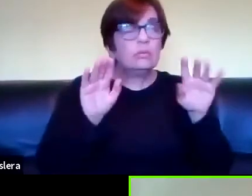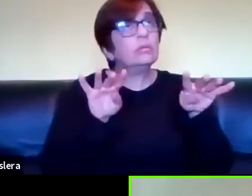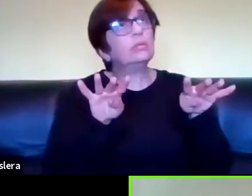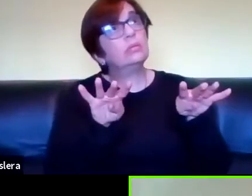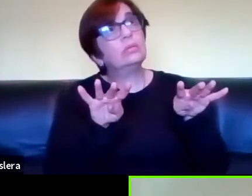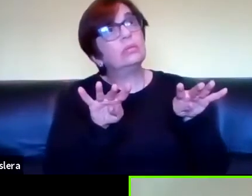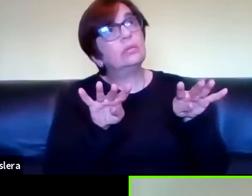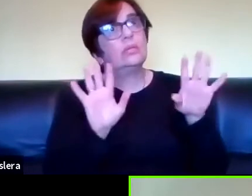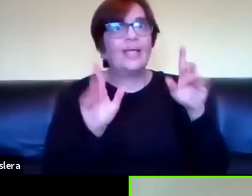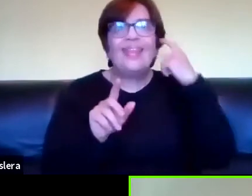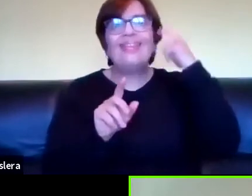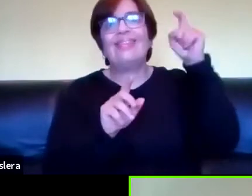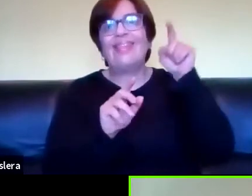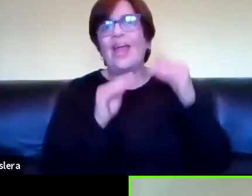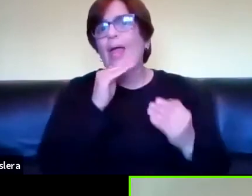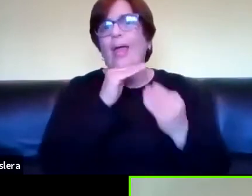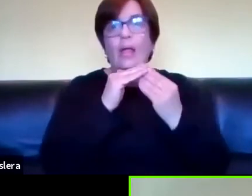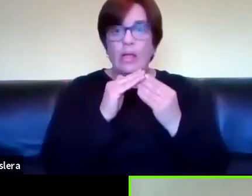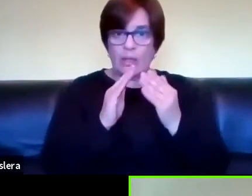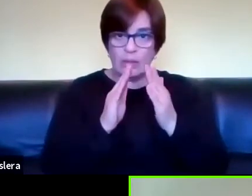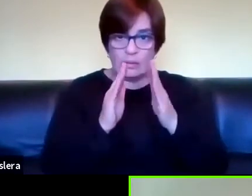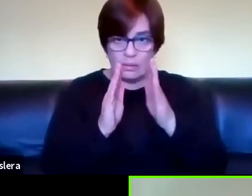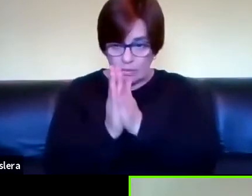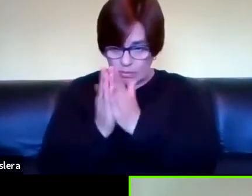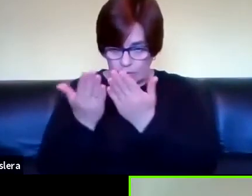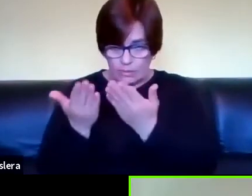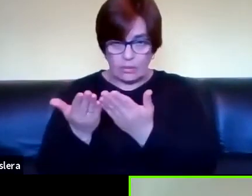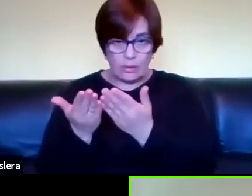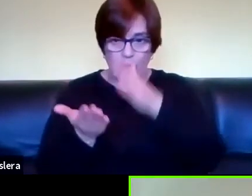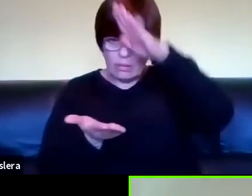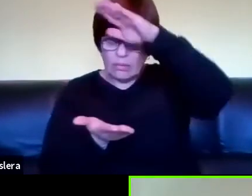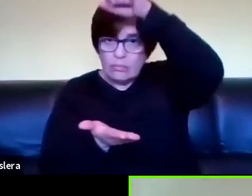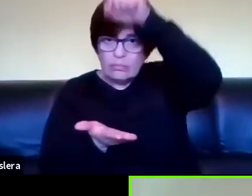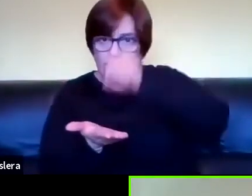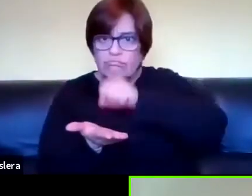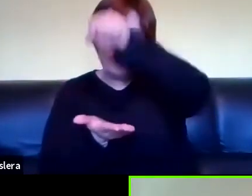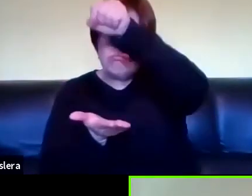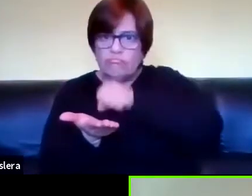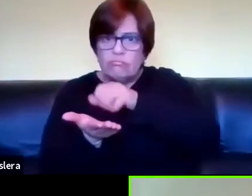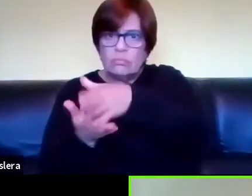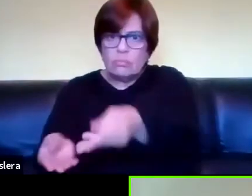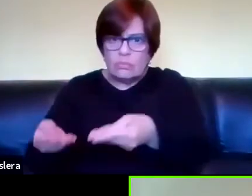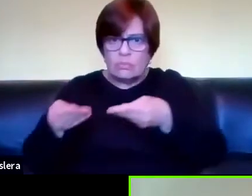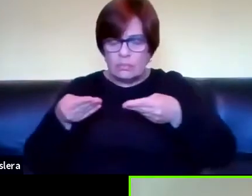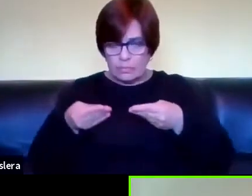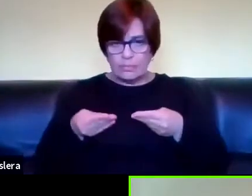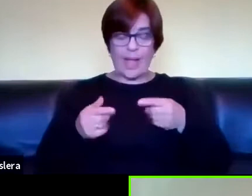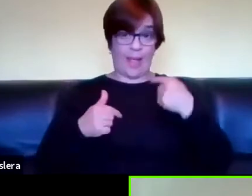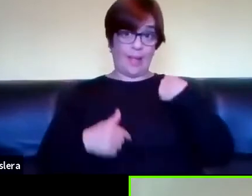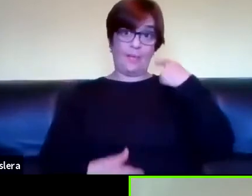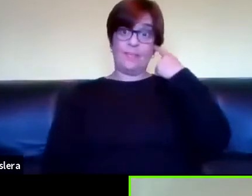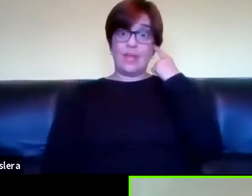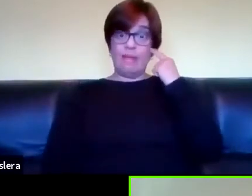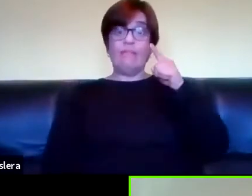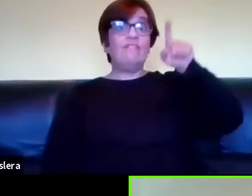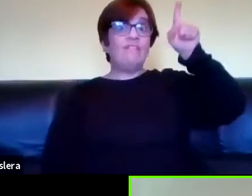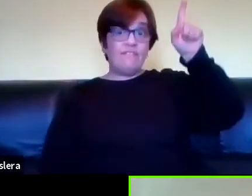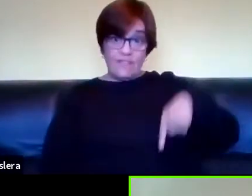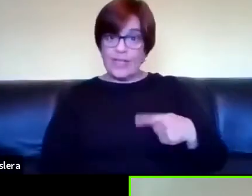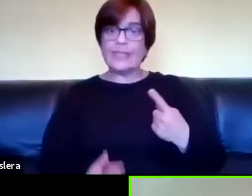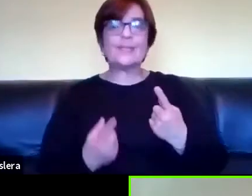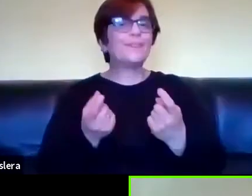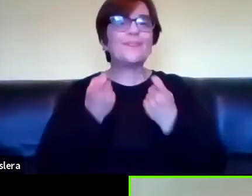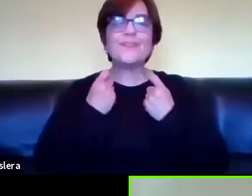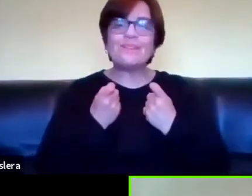era la interpretación canónica? cuando aparecen las Biblias por la imprenta o sea que la imprenta para mí se desarrolla por una necesidad